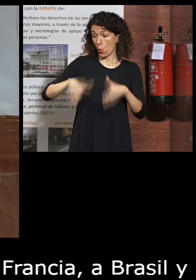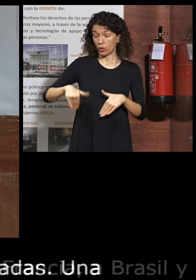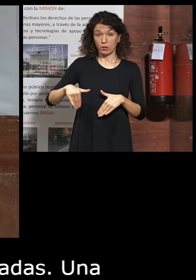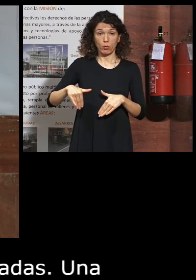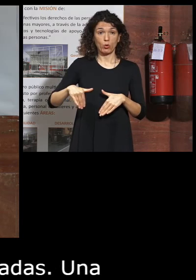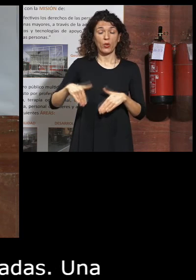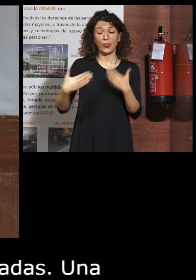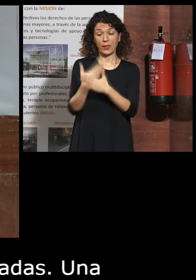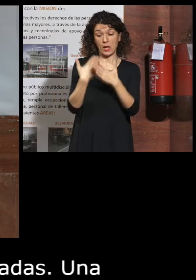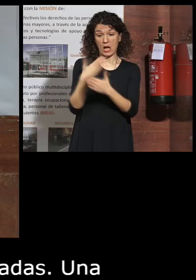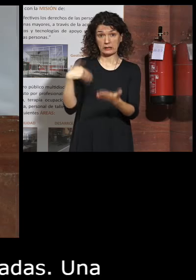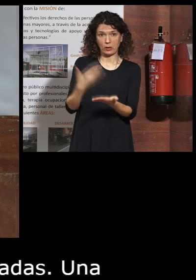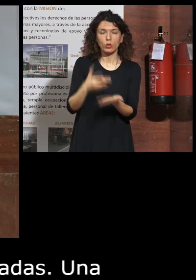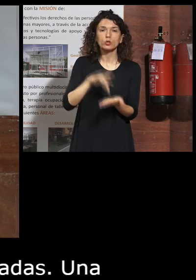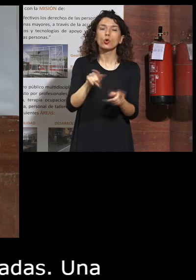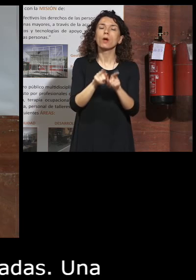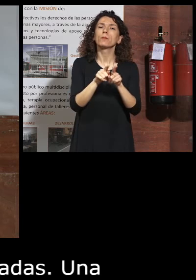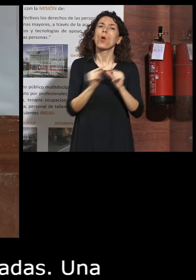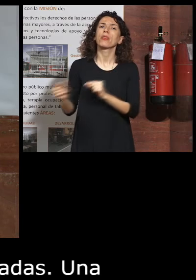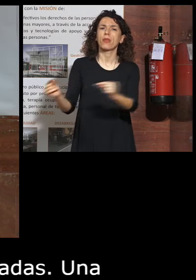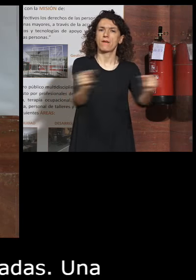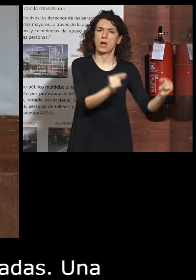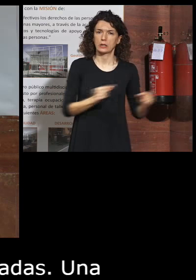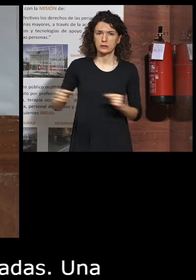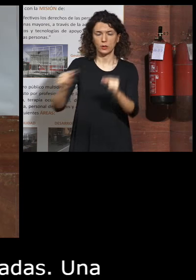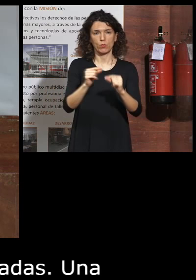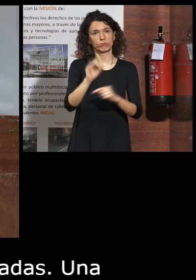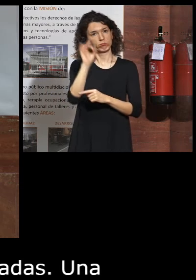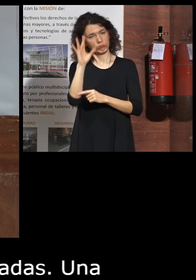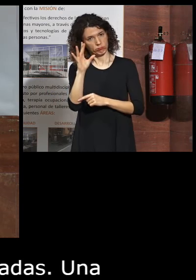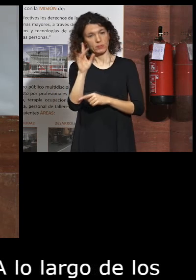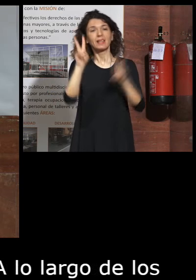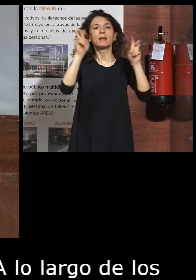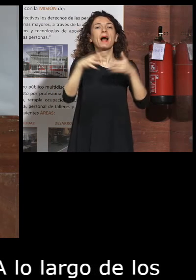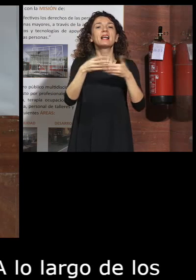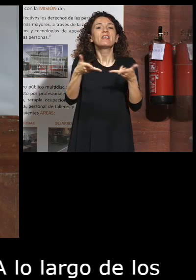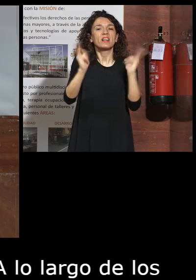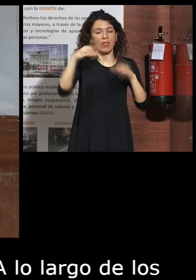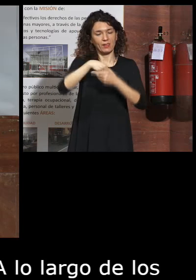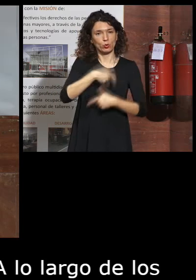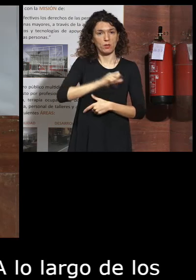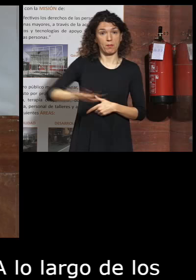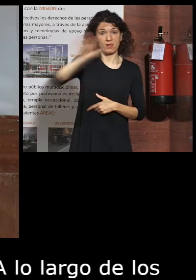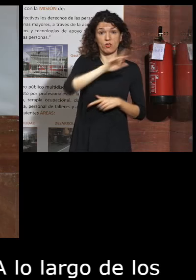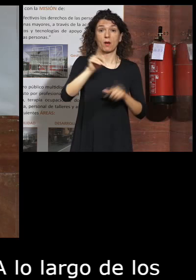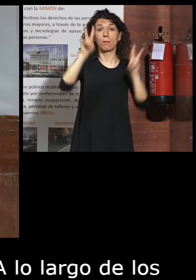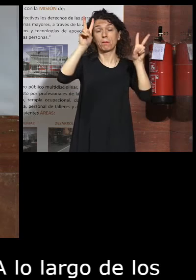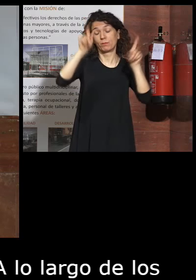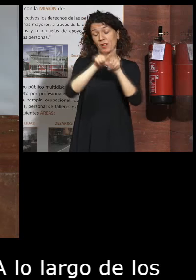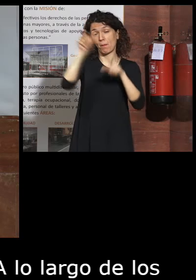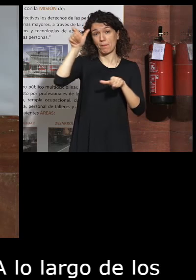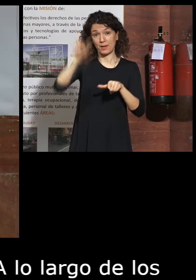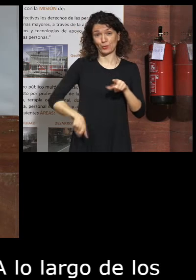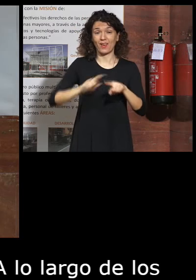días hemos asistido a varios debates sorprendentes sobre la libertad en este país y eso a un liberal pues la verdad es que